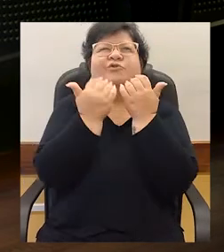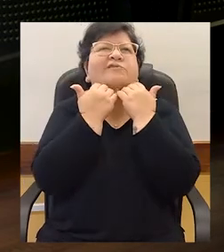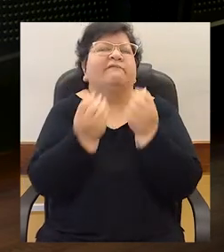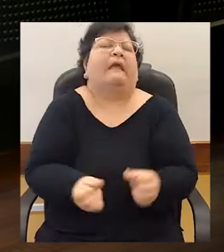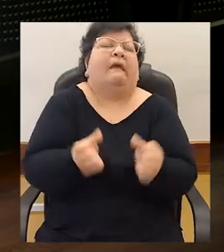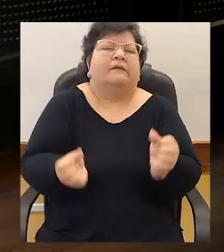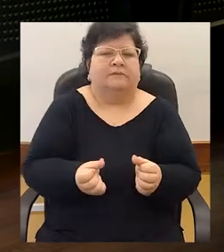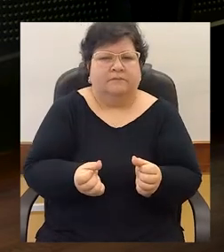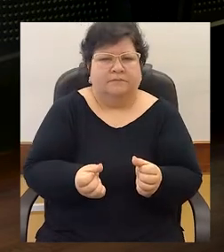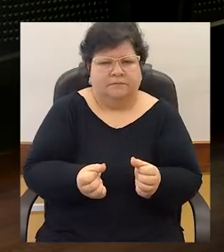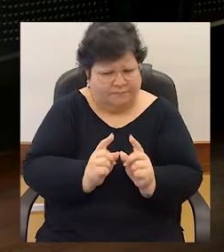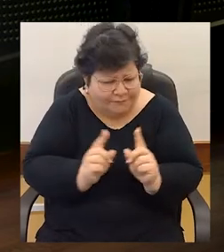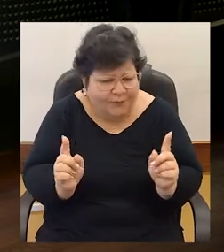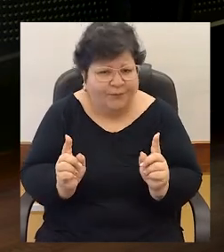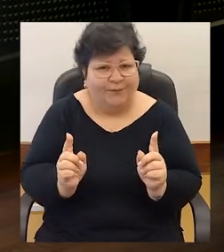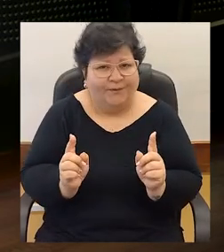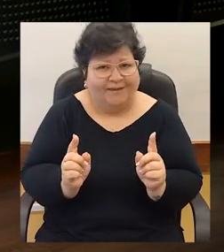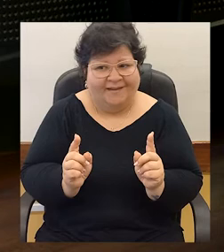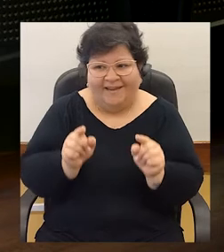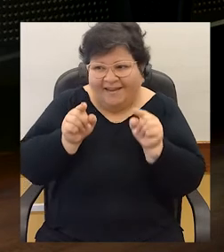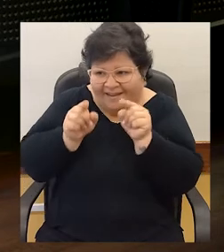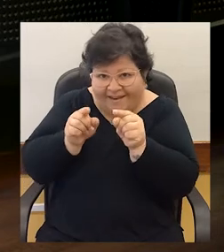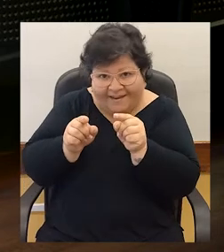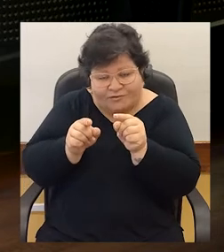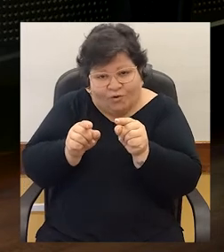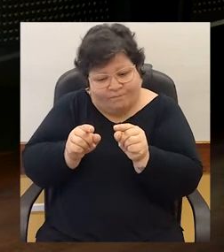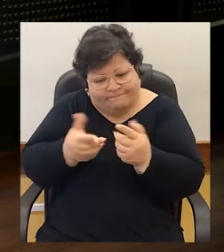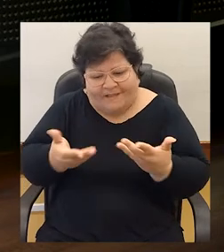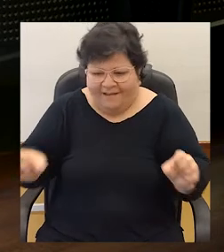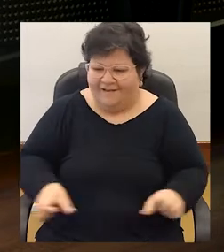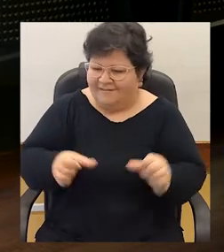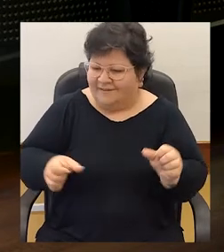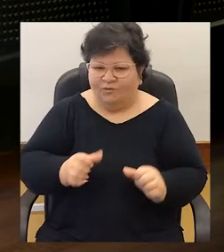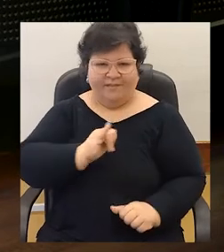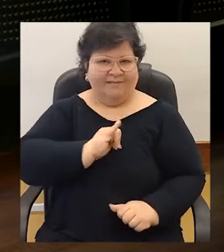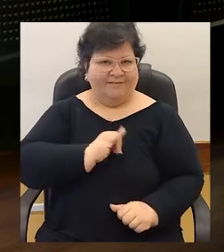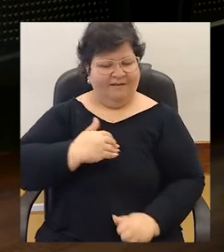sino que están construyendo su identidad y construyendo sus roles.